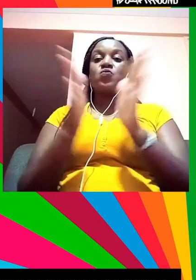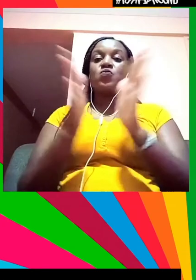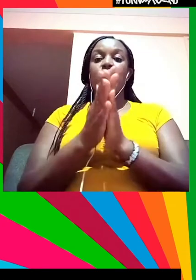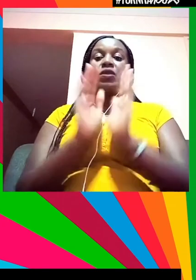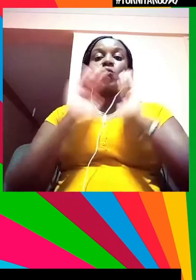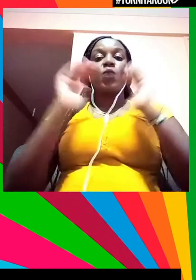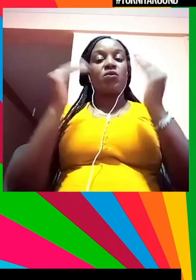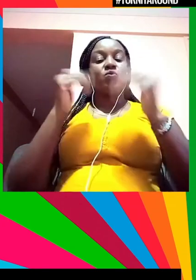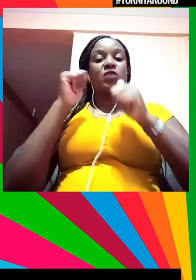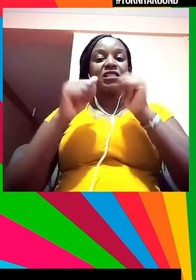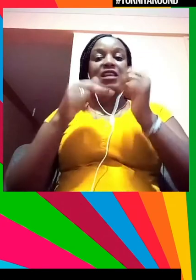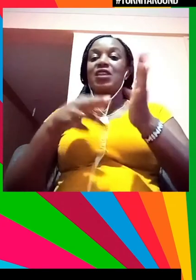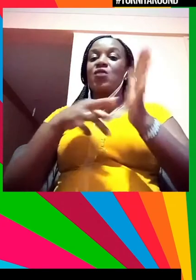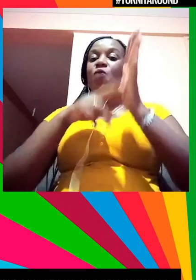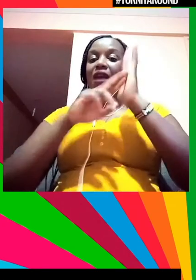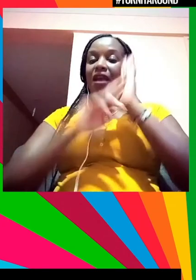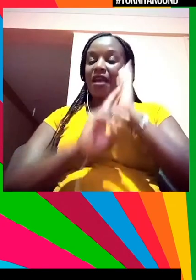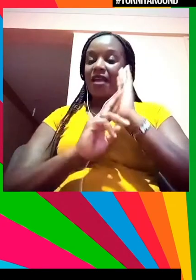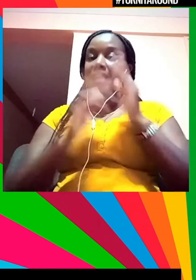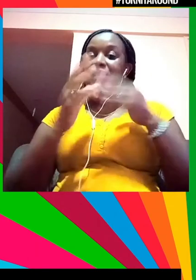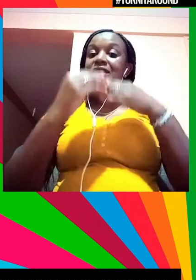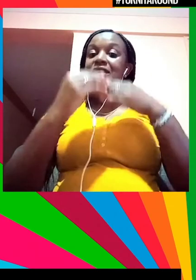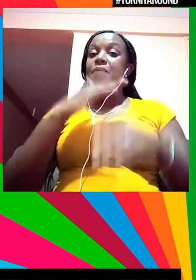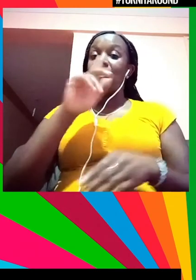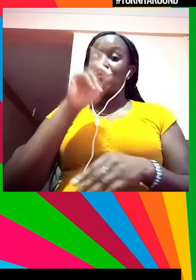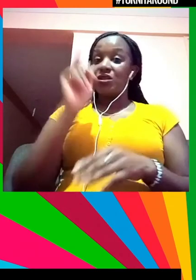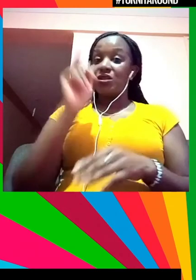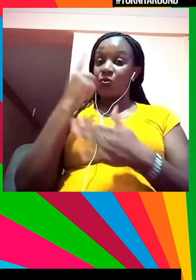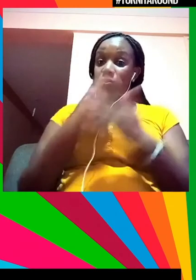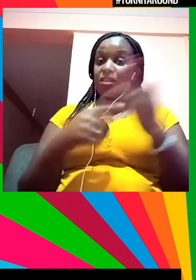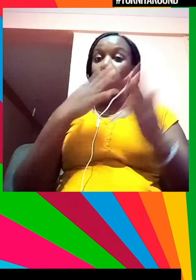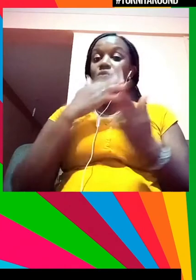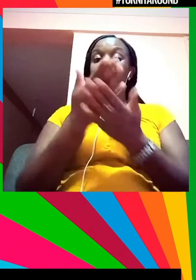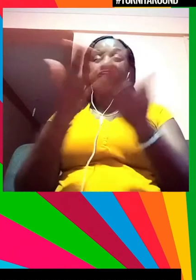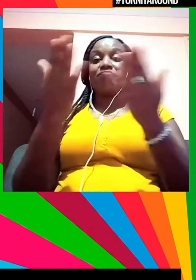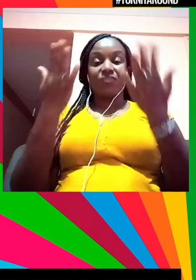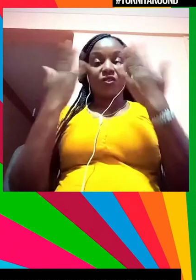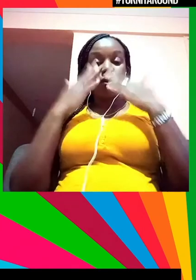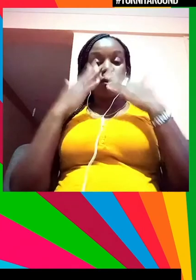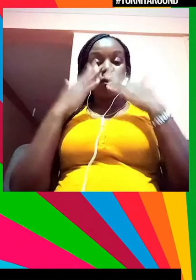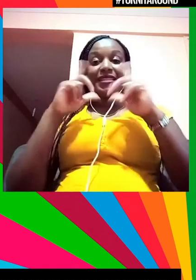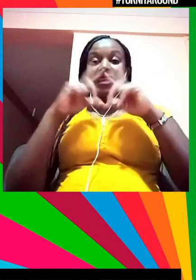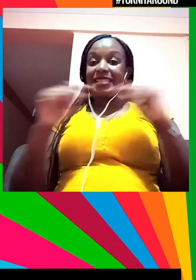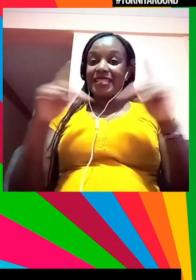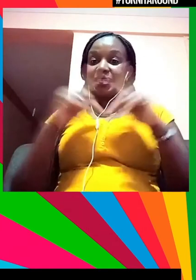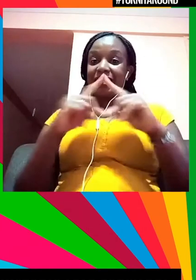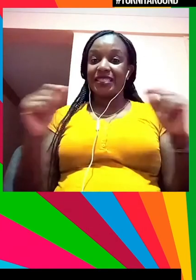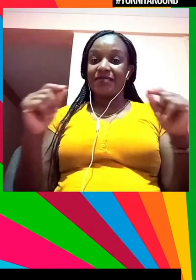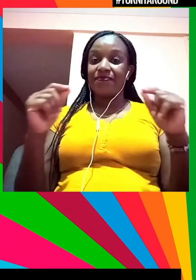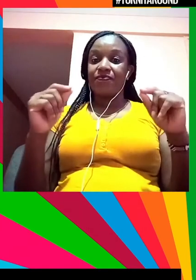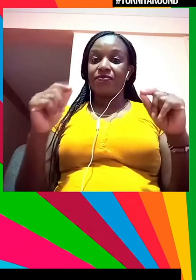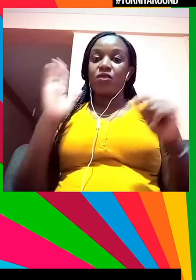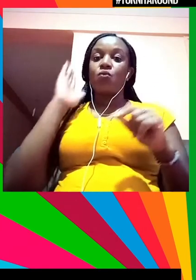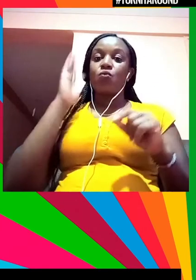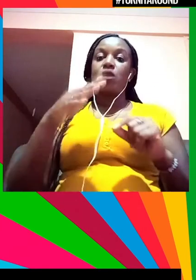la gente y el planezca puedan progresar. Y para ello se requiere un salto. Y me gustaría que completéis la